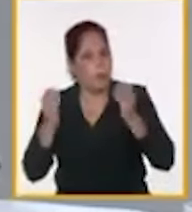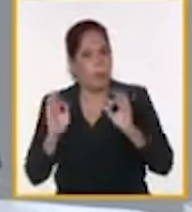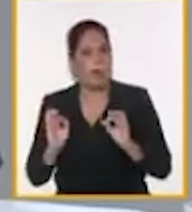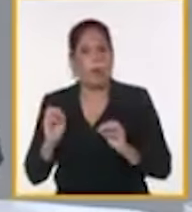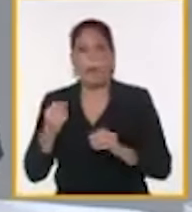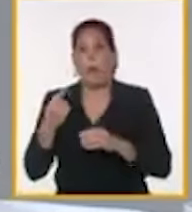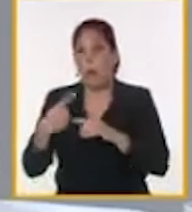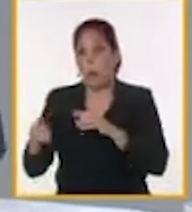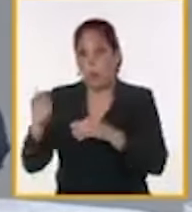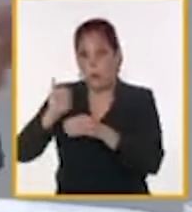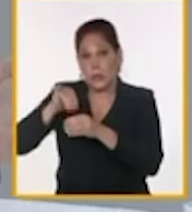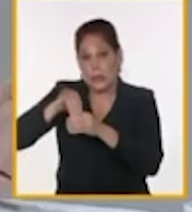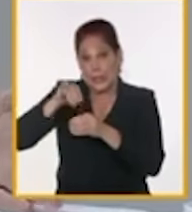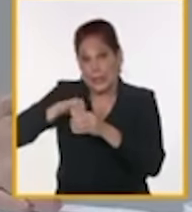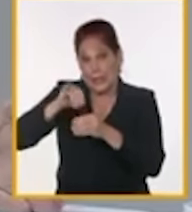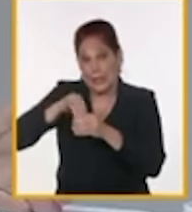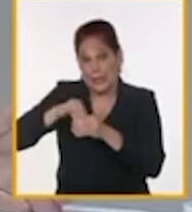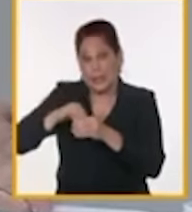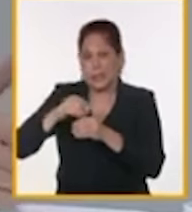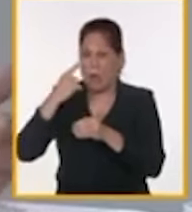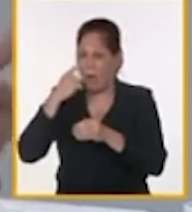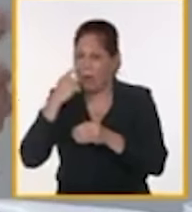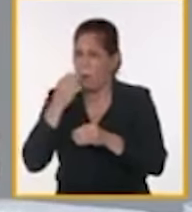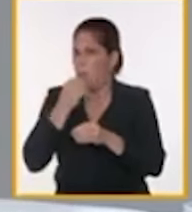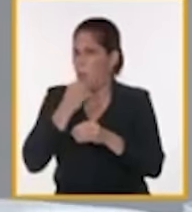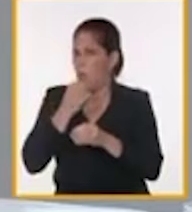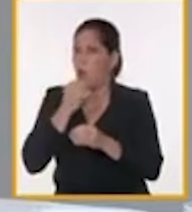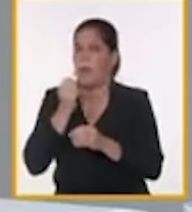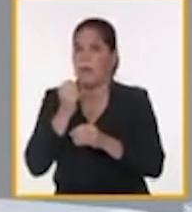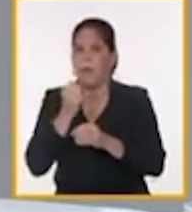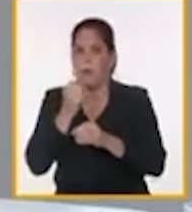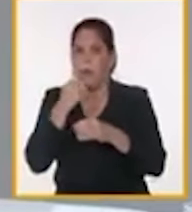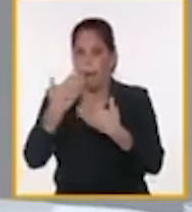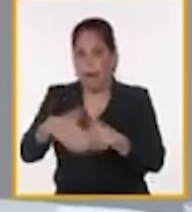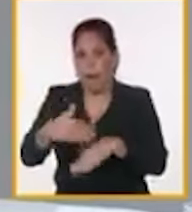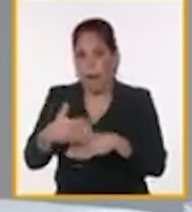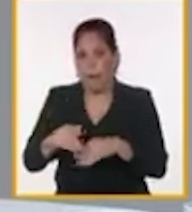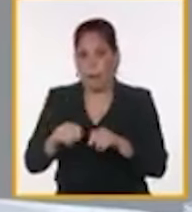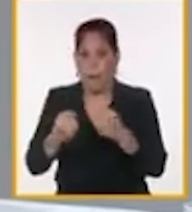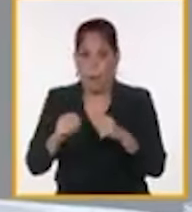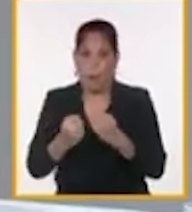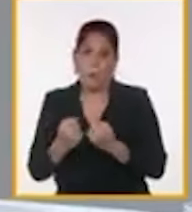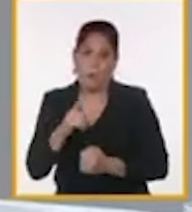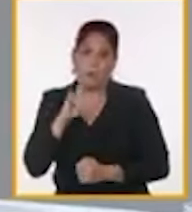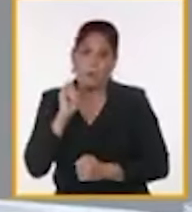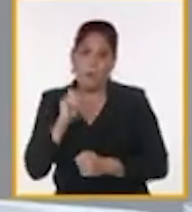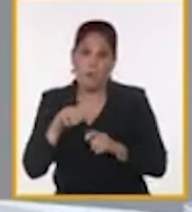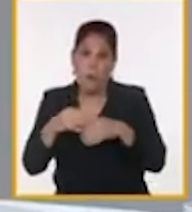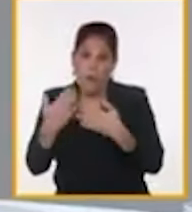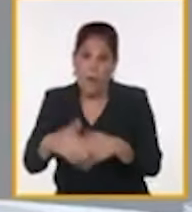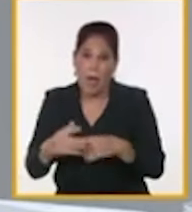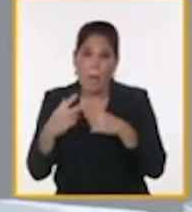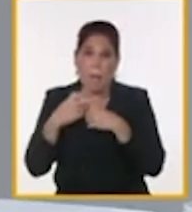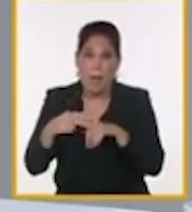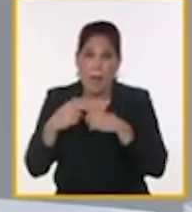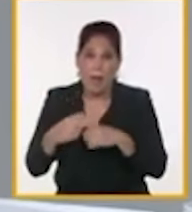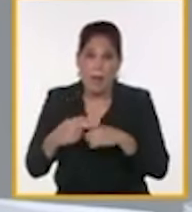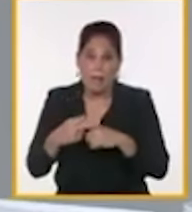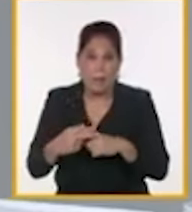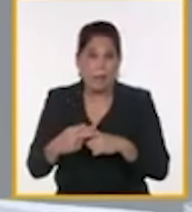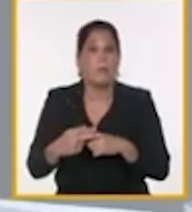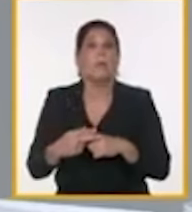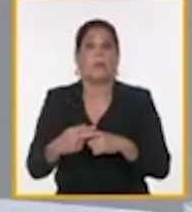ingresen por esa vía, ir recuperando la infraestructura. La vialidad está deteriorada, pero la vialidad para su recuperación necesita,